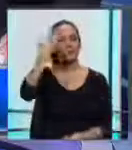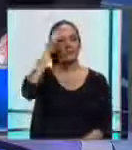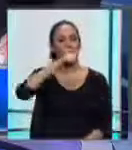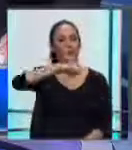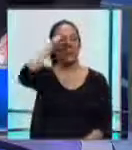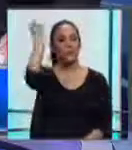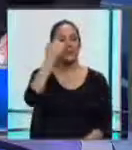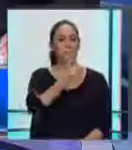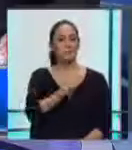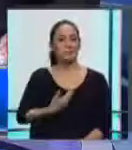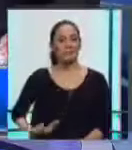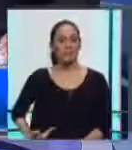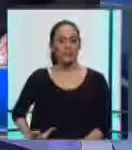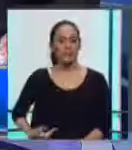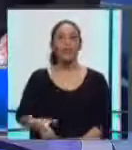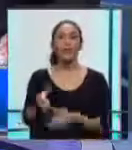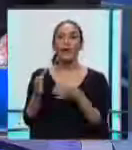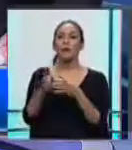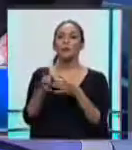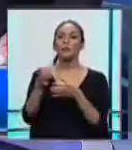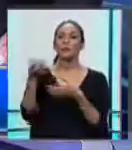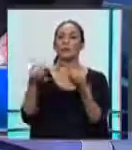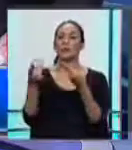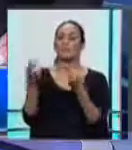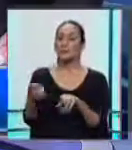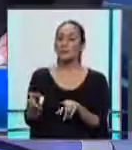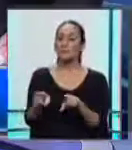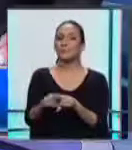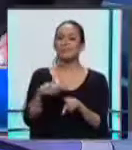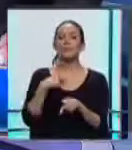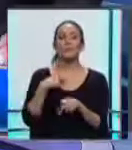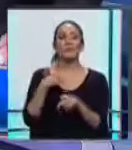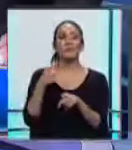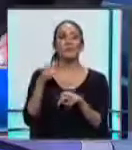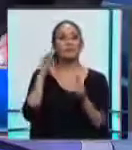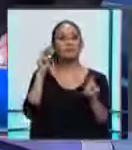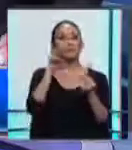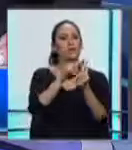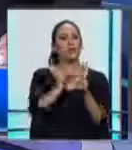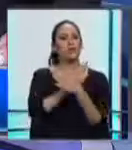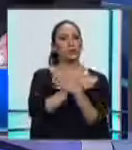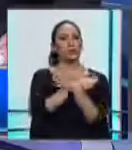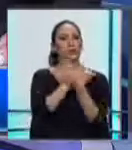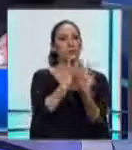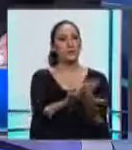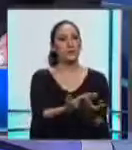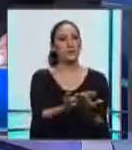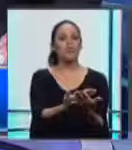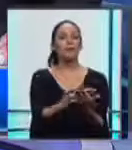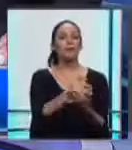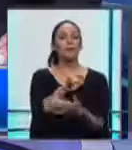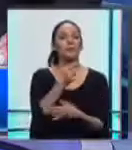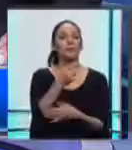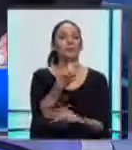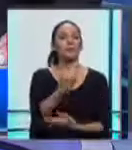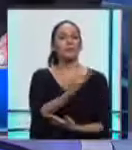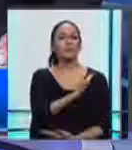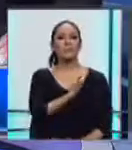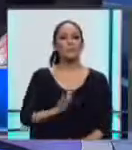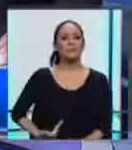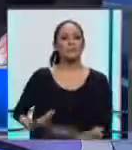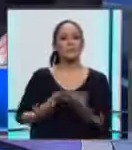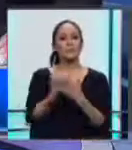balotaje. La Asociación Americana de Juristas también se unió a los mensajes de congratulación hacia el virtual presidente del Ecuador.